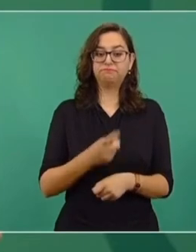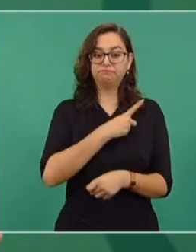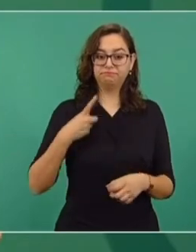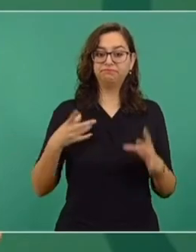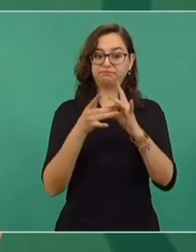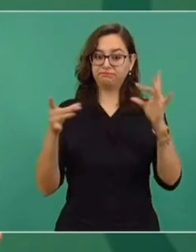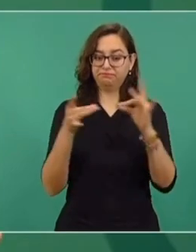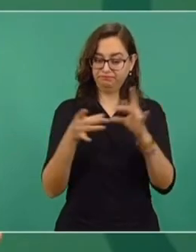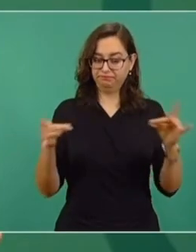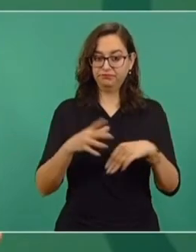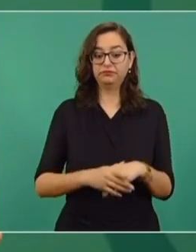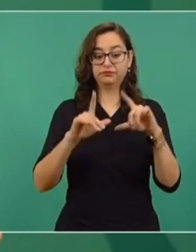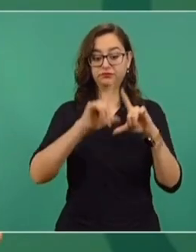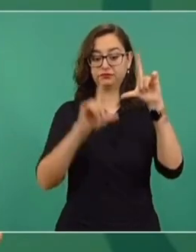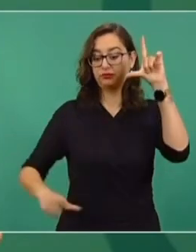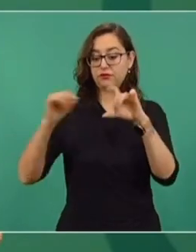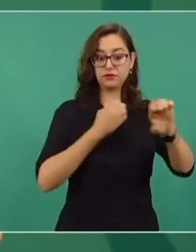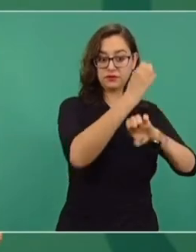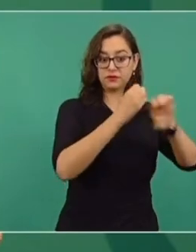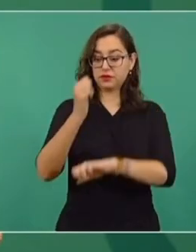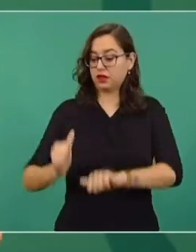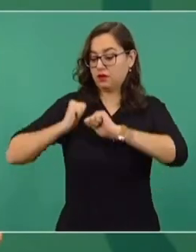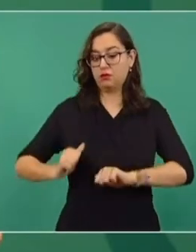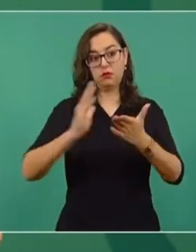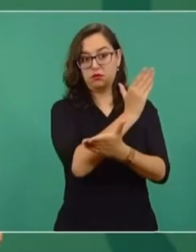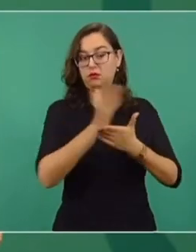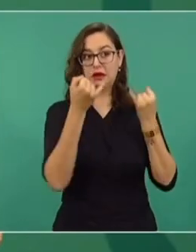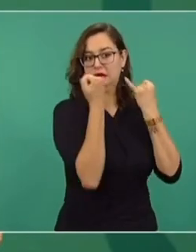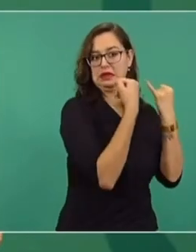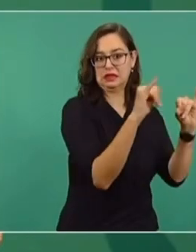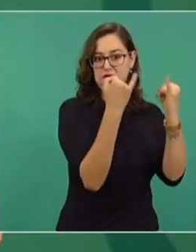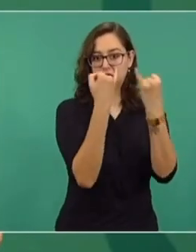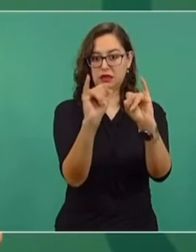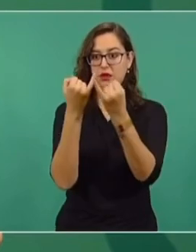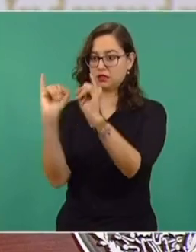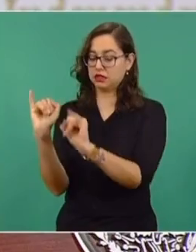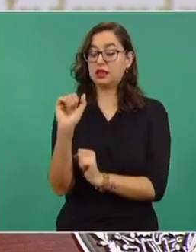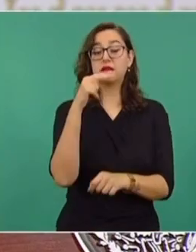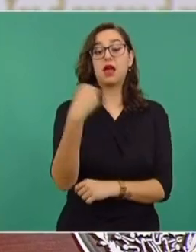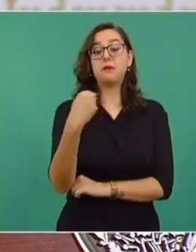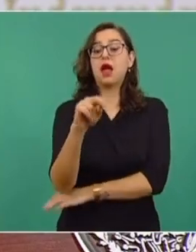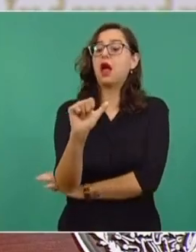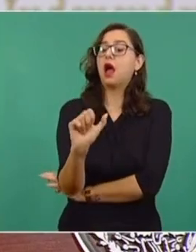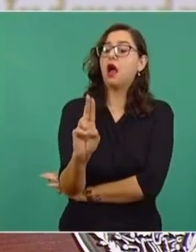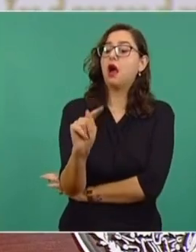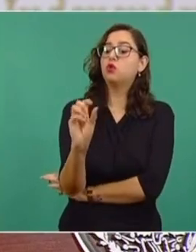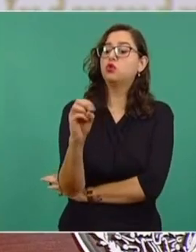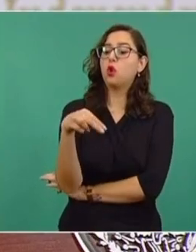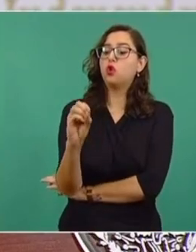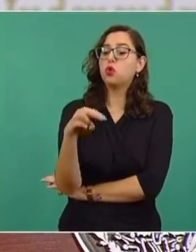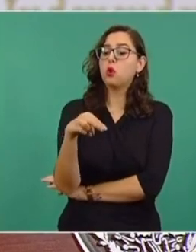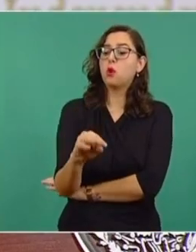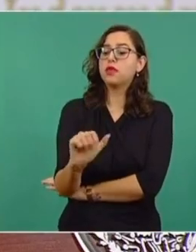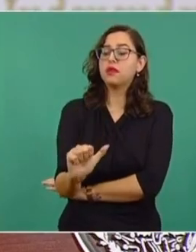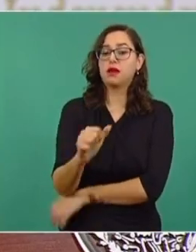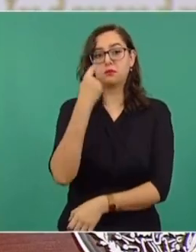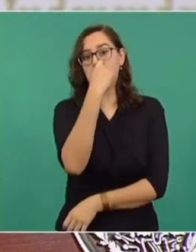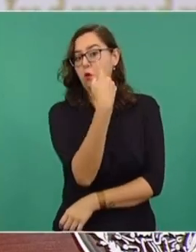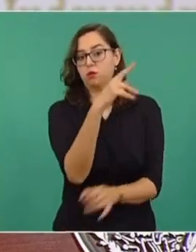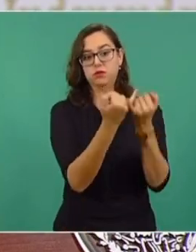independencia de los poderes en los estados, hay autonomía, existen en los estados también